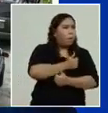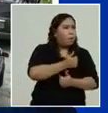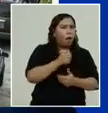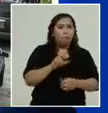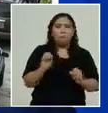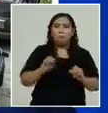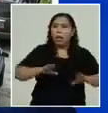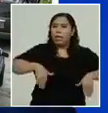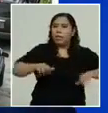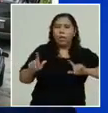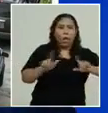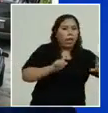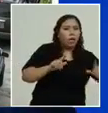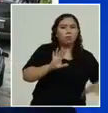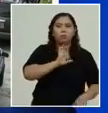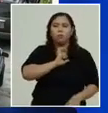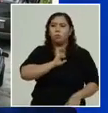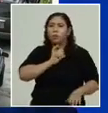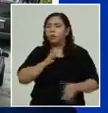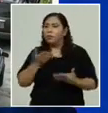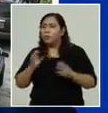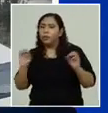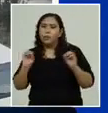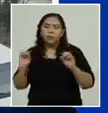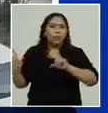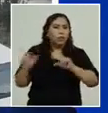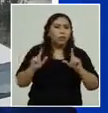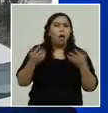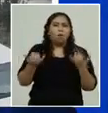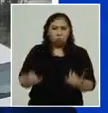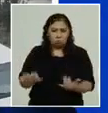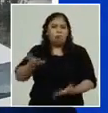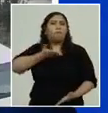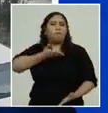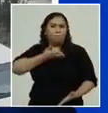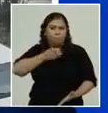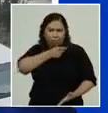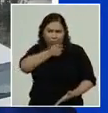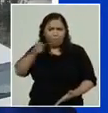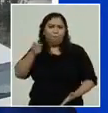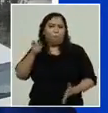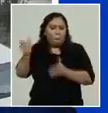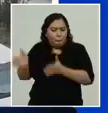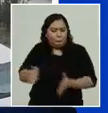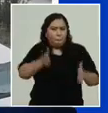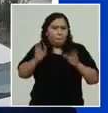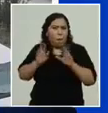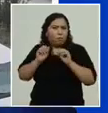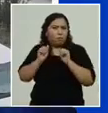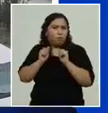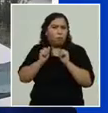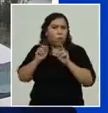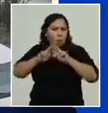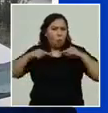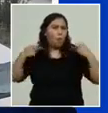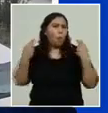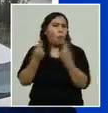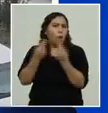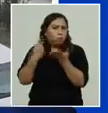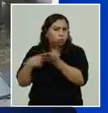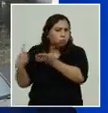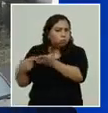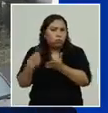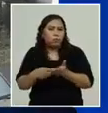cuerpo de bomberos, en COPEC. Y eso está ayudando a avanzar. Sé que no es fácil,